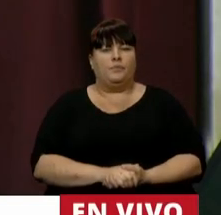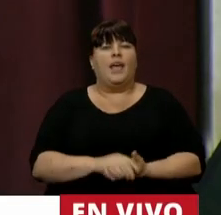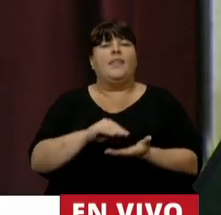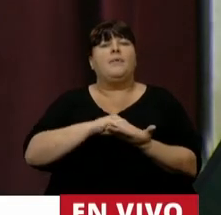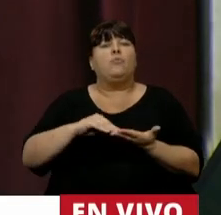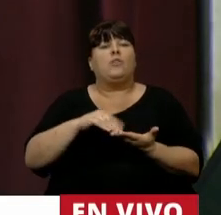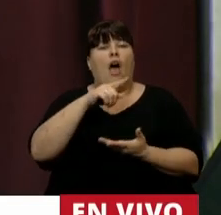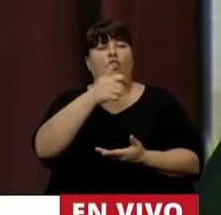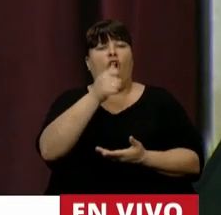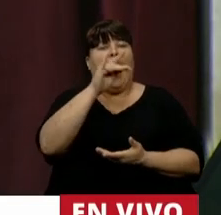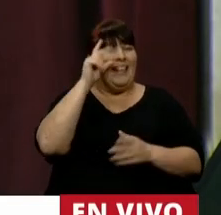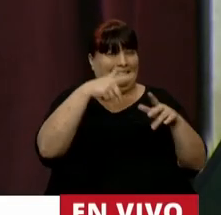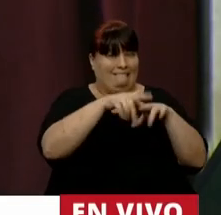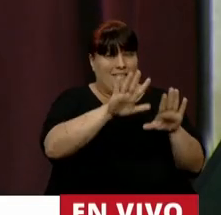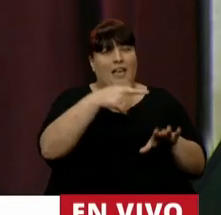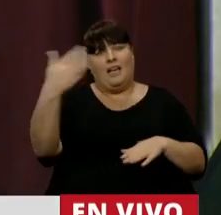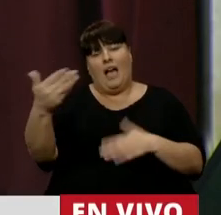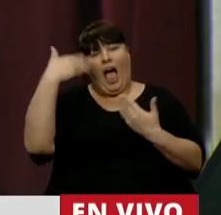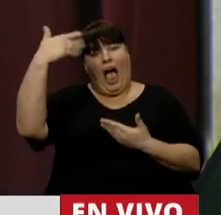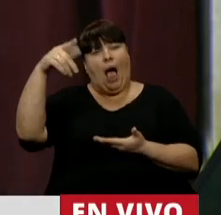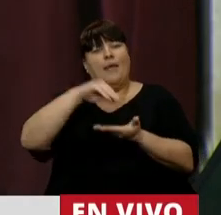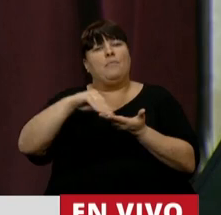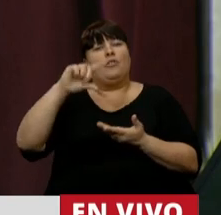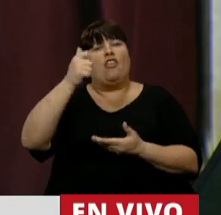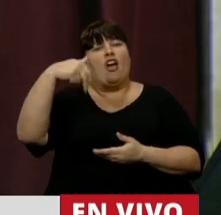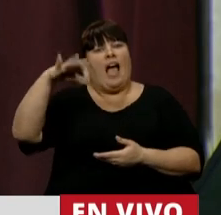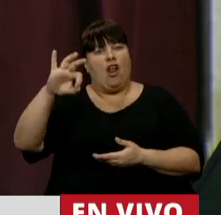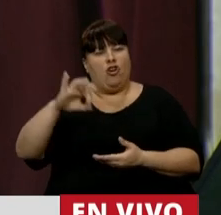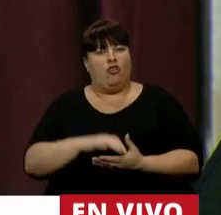Diputado Alderete, un segundo que le doy la palabra al diputado Cano.